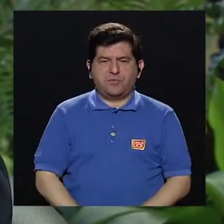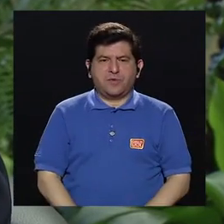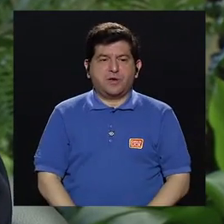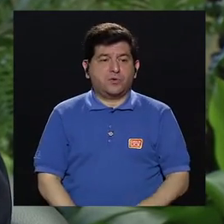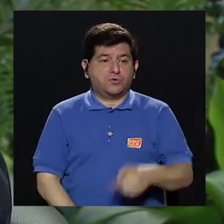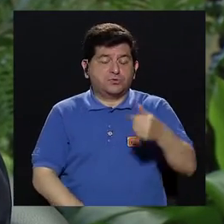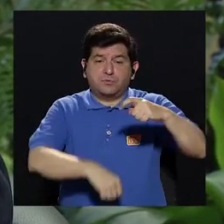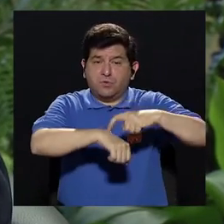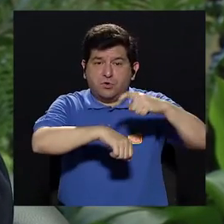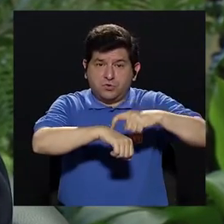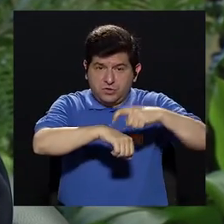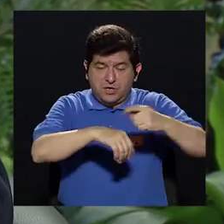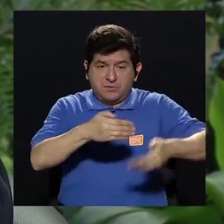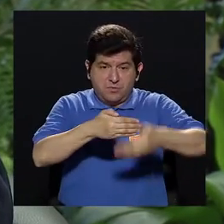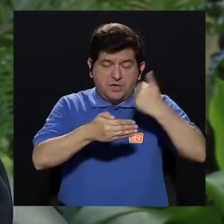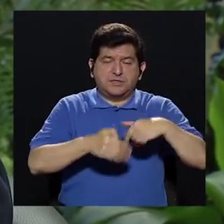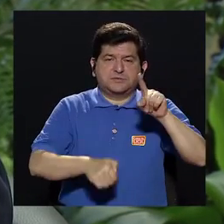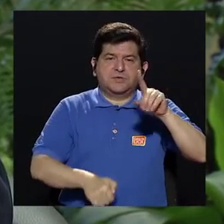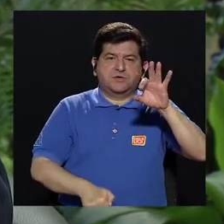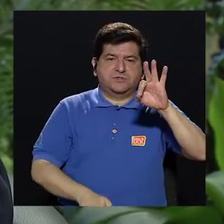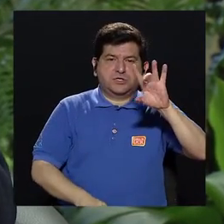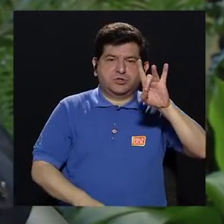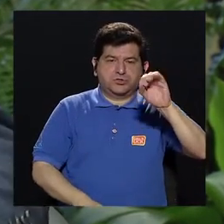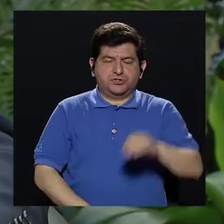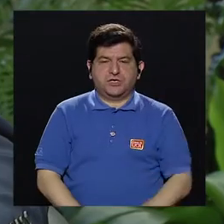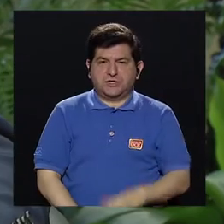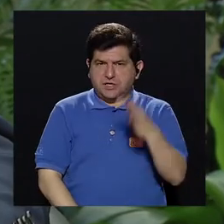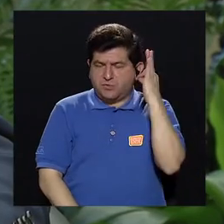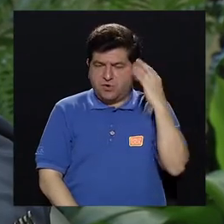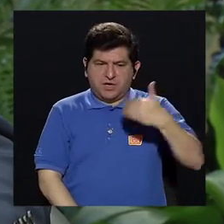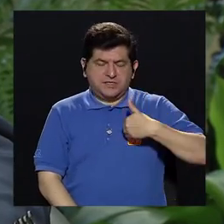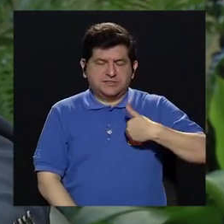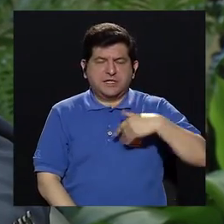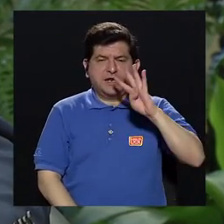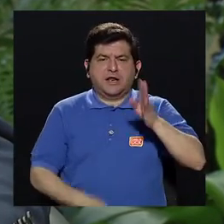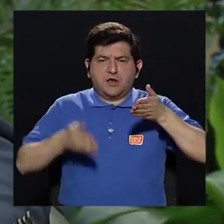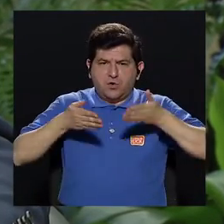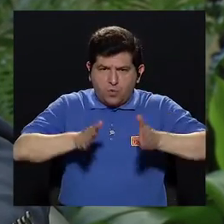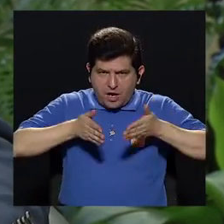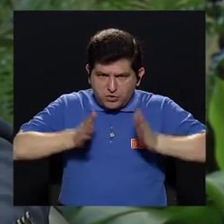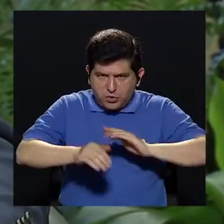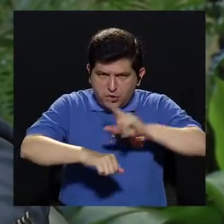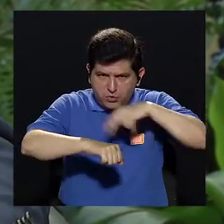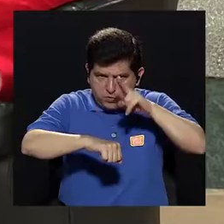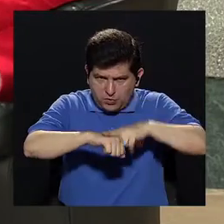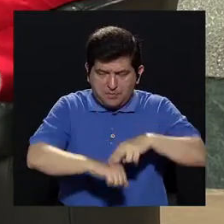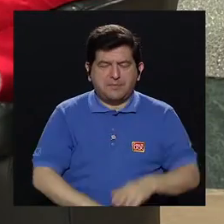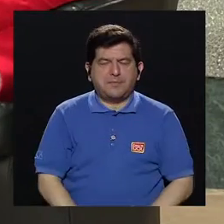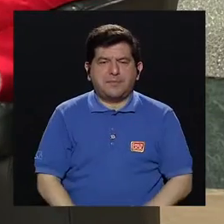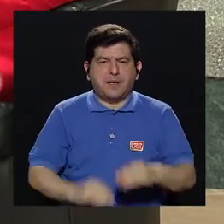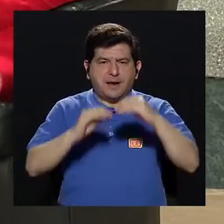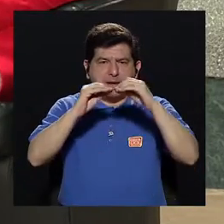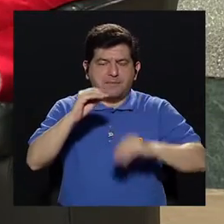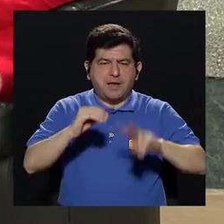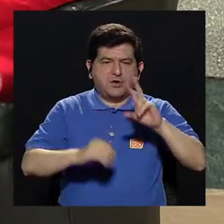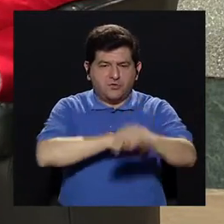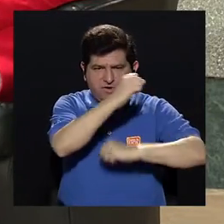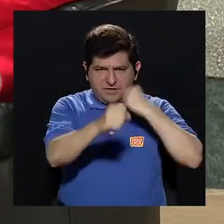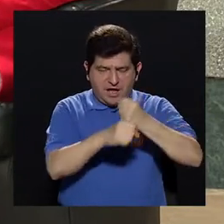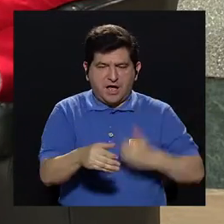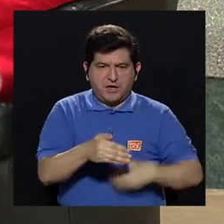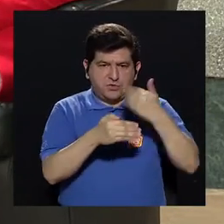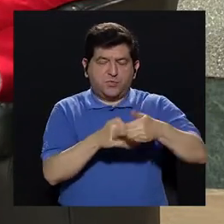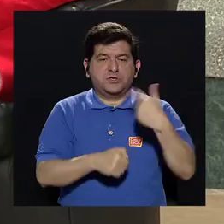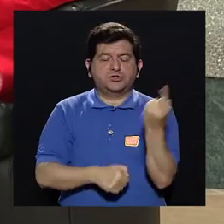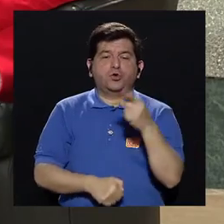hace tan poquito, como 1980, las mujeres tenían cuatro hijos en promedio, menos de 20 años después,